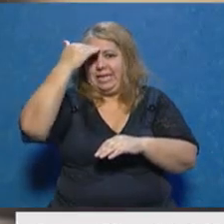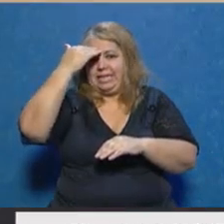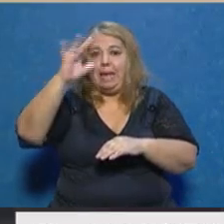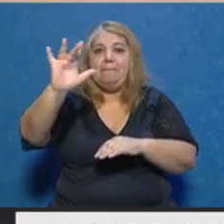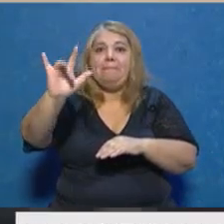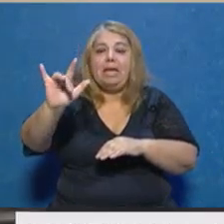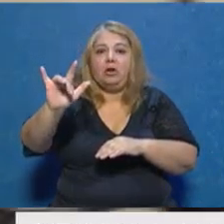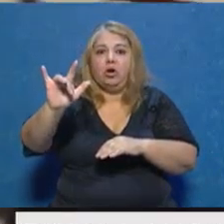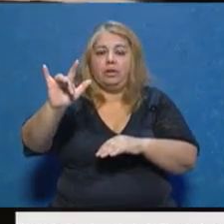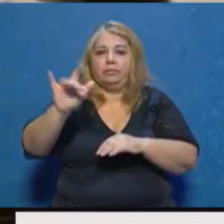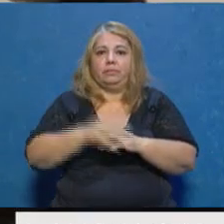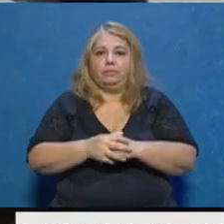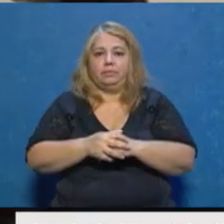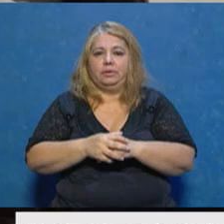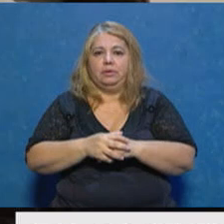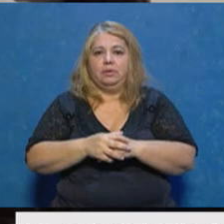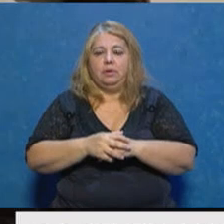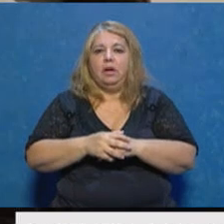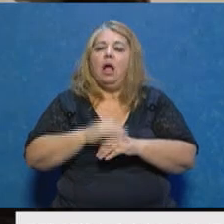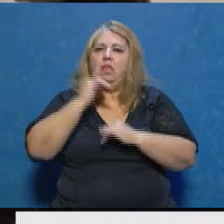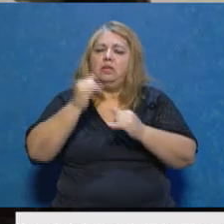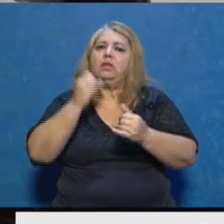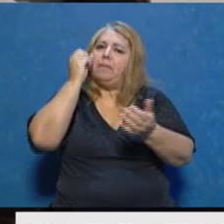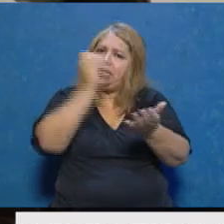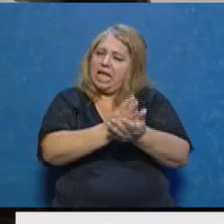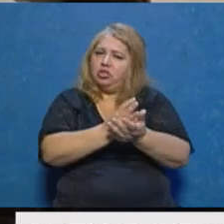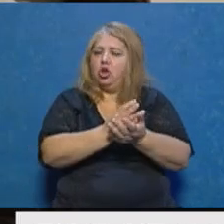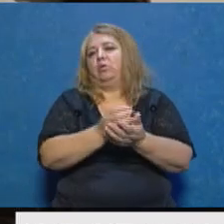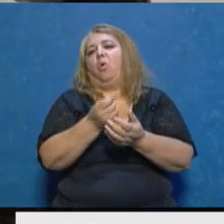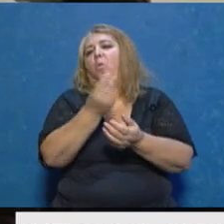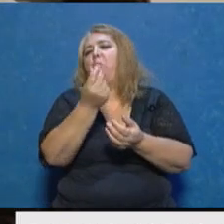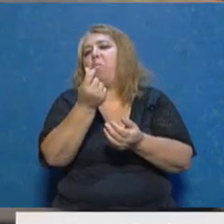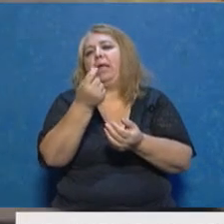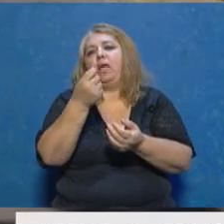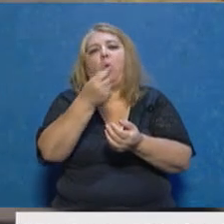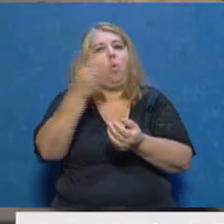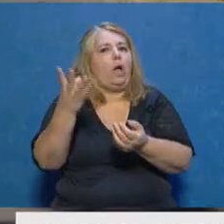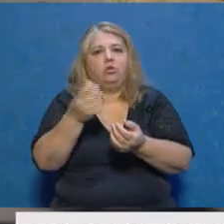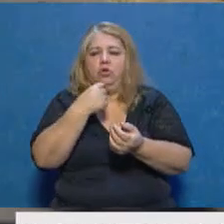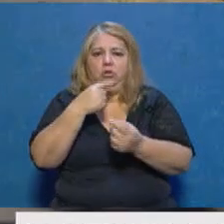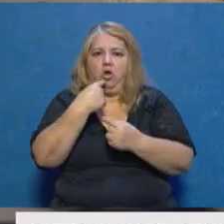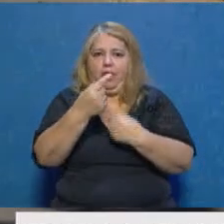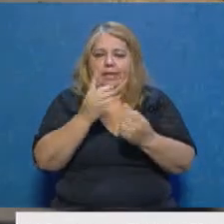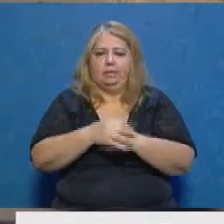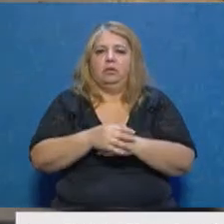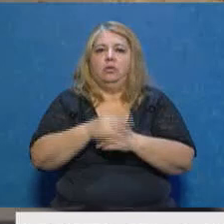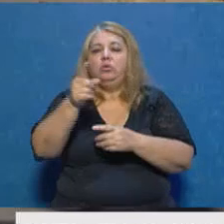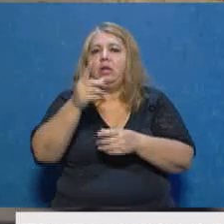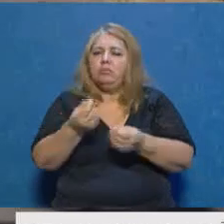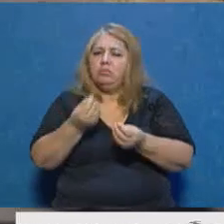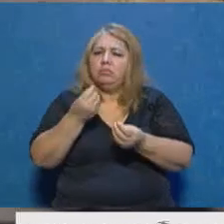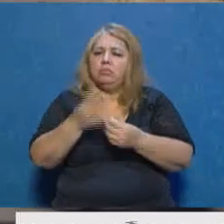también el primer mandatario provincial de una sanción económica, pero no dice de cuánto. ¿Qué opina de esto y por qué decidió adelantarse usted?